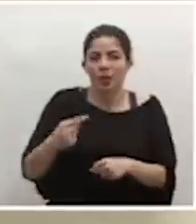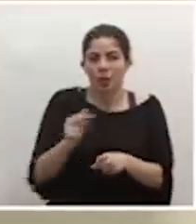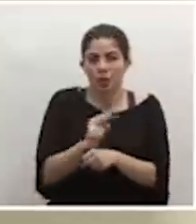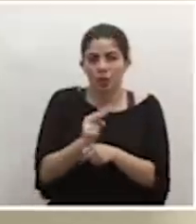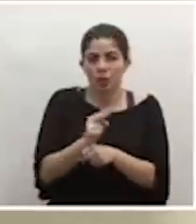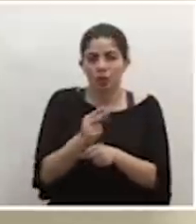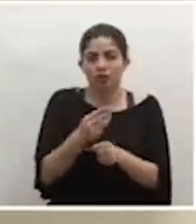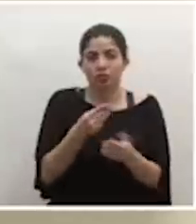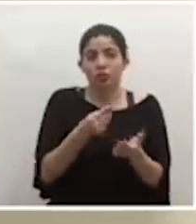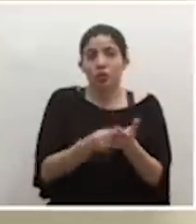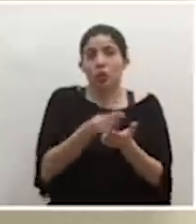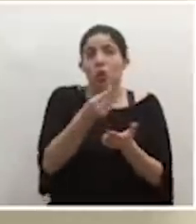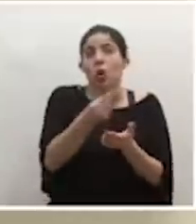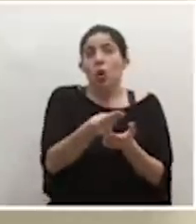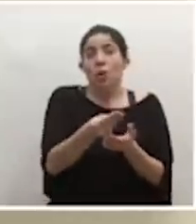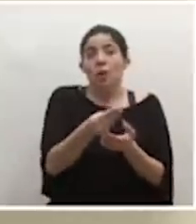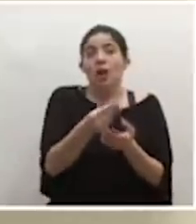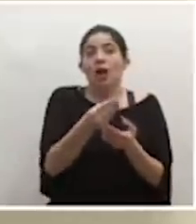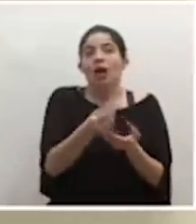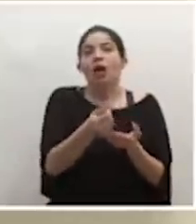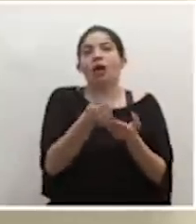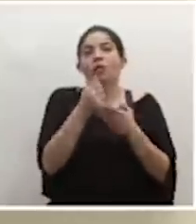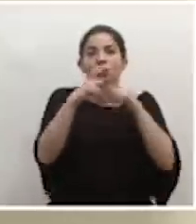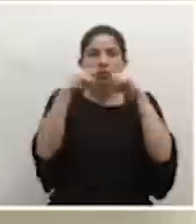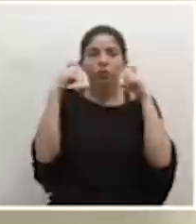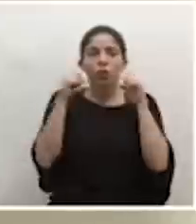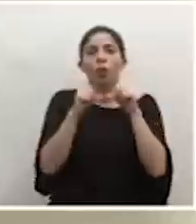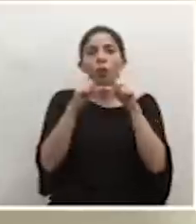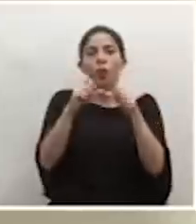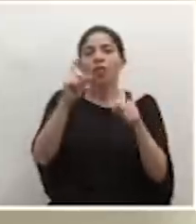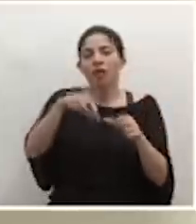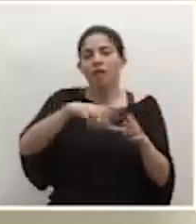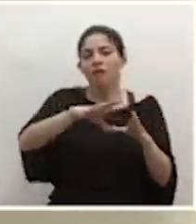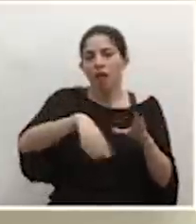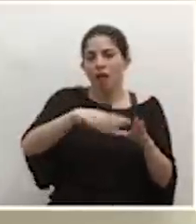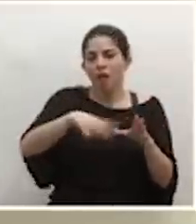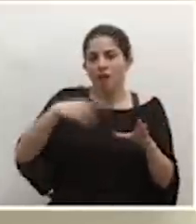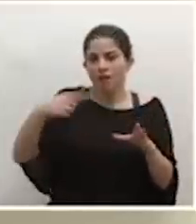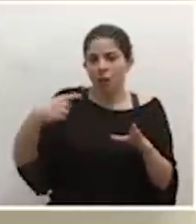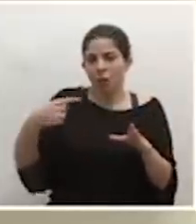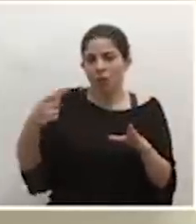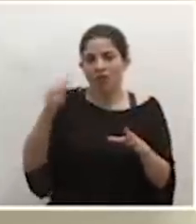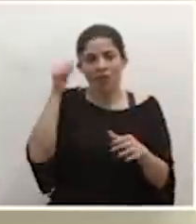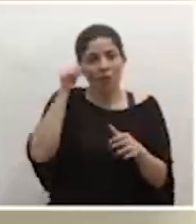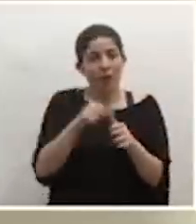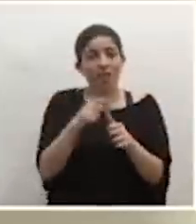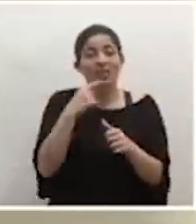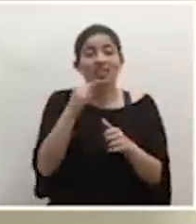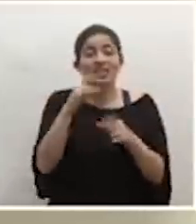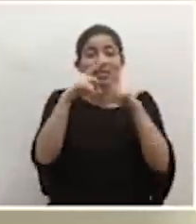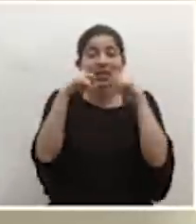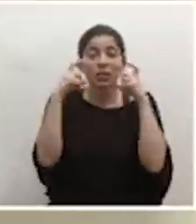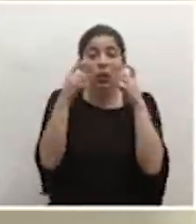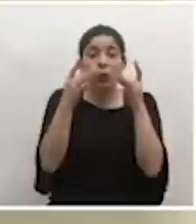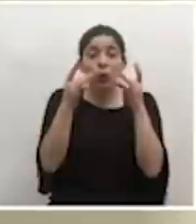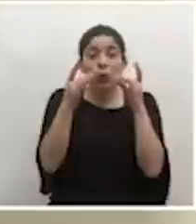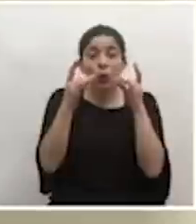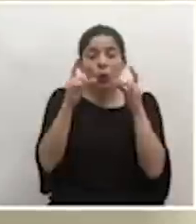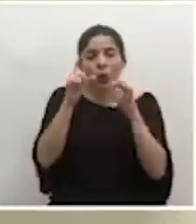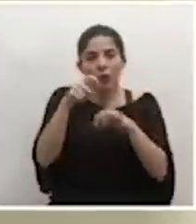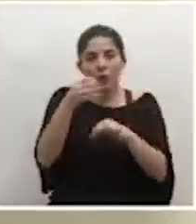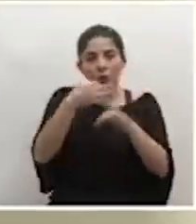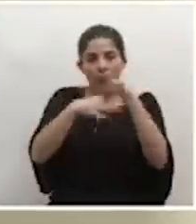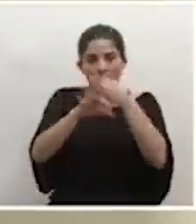comprarlas permite un uso prolongado, hay que alzarlas lavando. Recordemos el asunto de lo que yo hablaba de que si se humedecen ya hay que